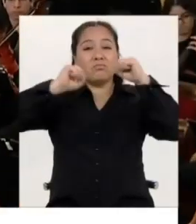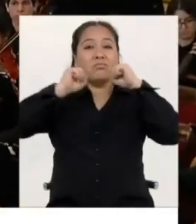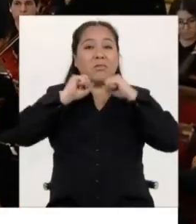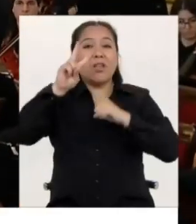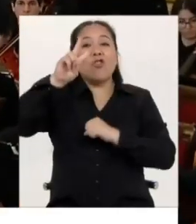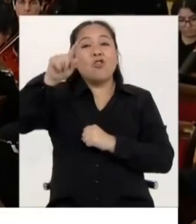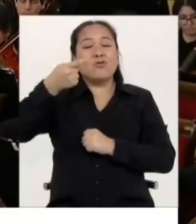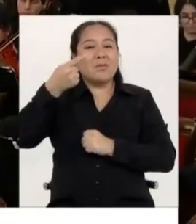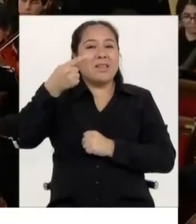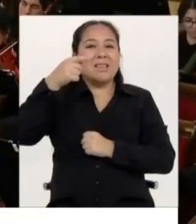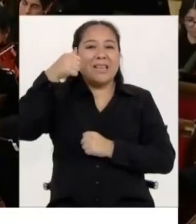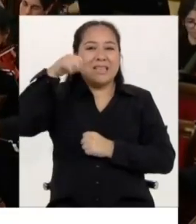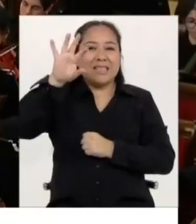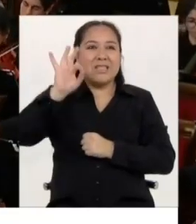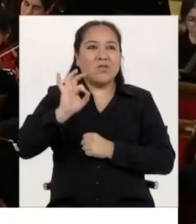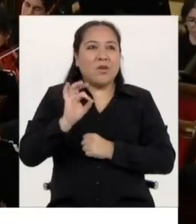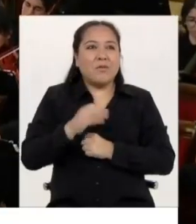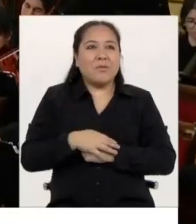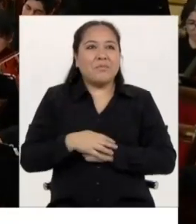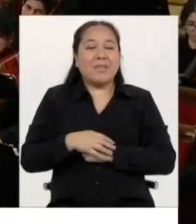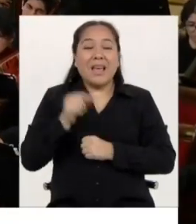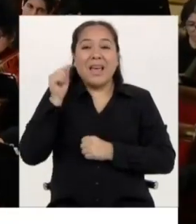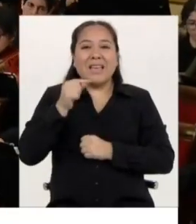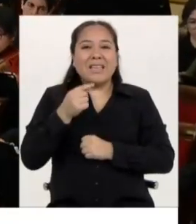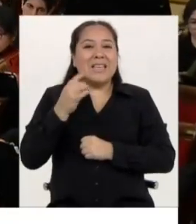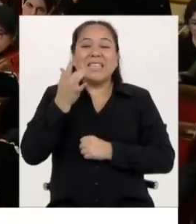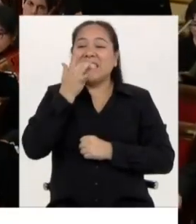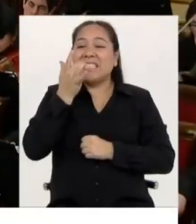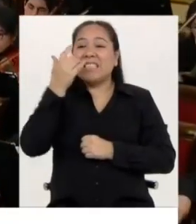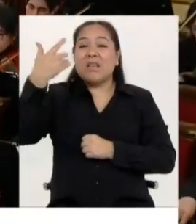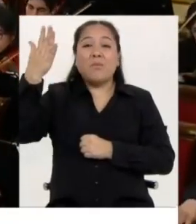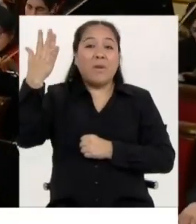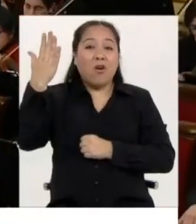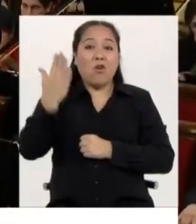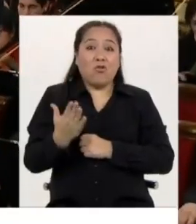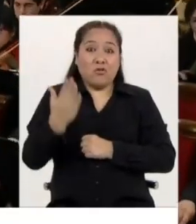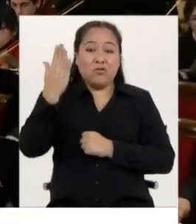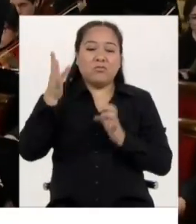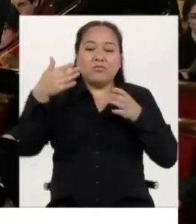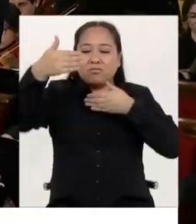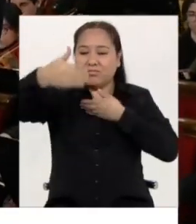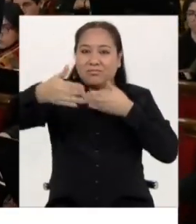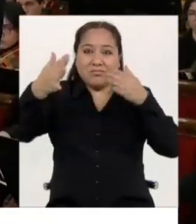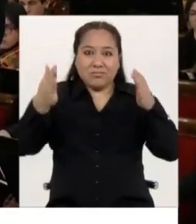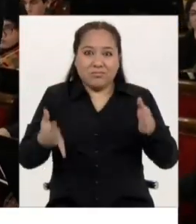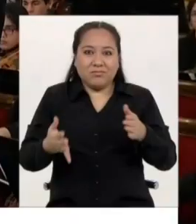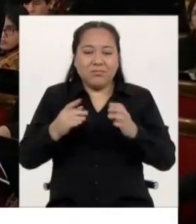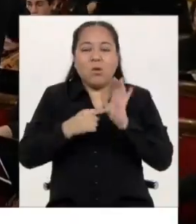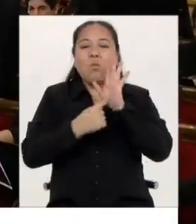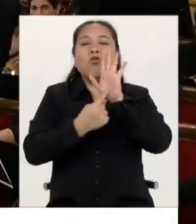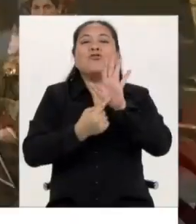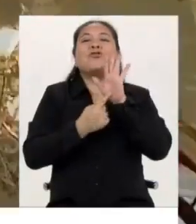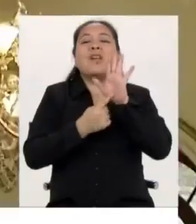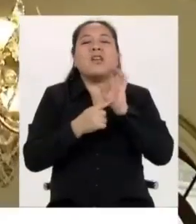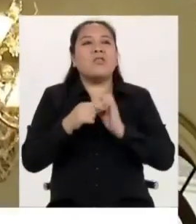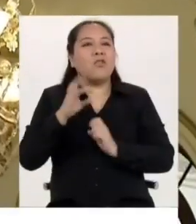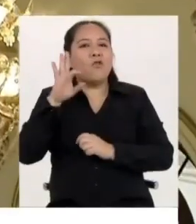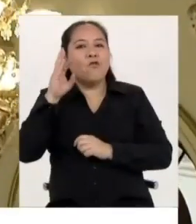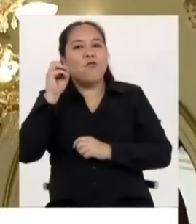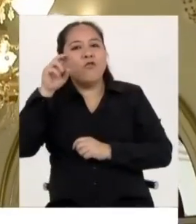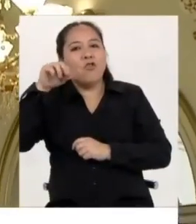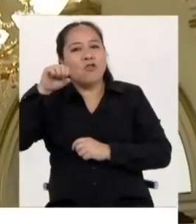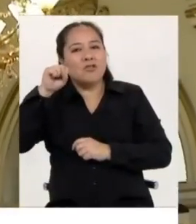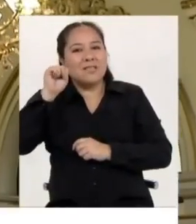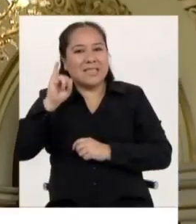La alegría y la música desbordaron el Salón de los Espejos de Palacio Municipal. De esta forma, Juan Diego Flores presentó a Fonsi su